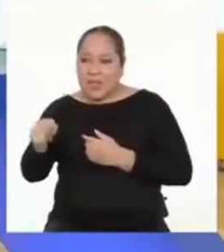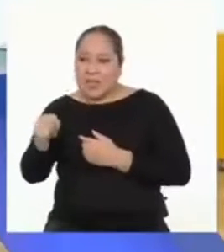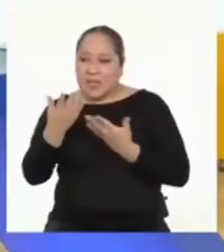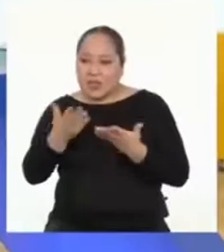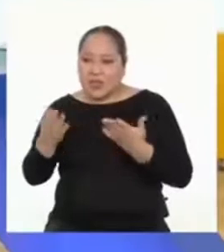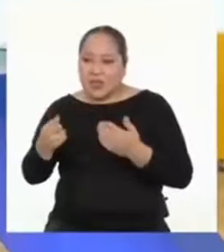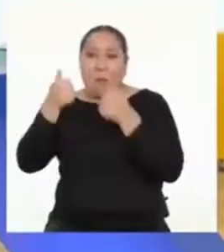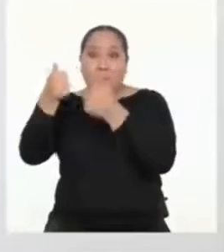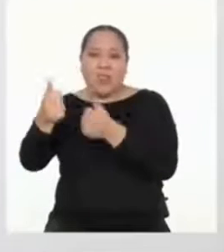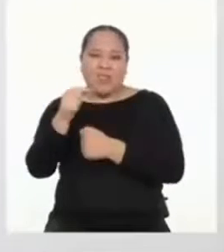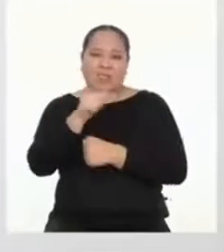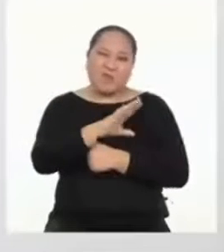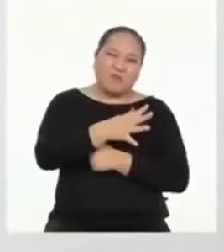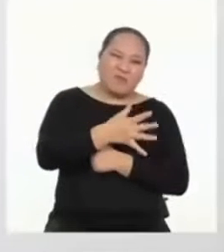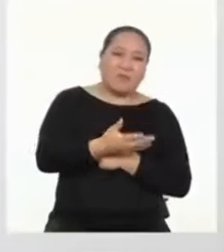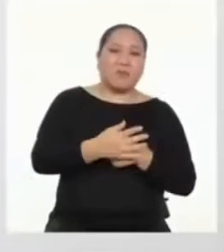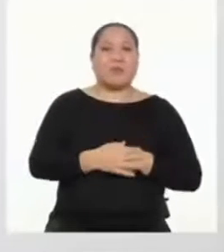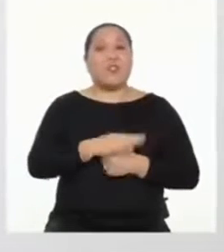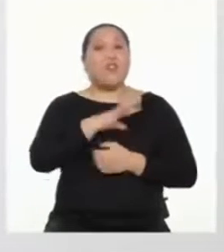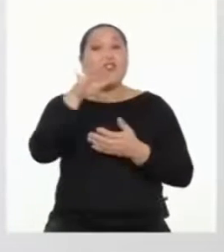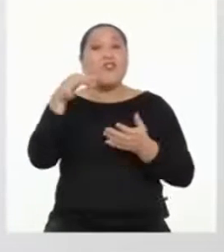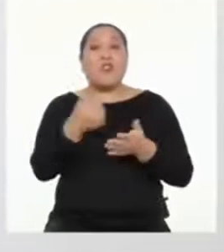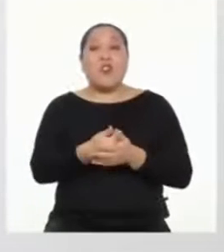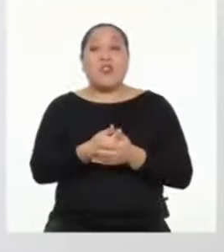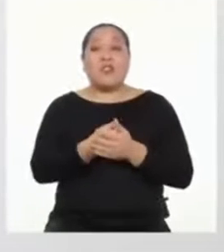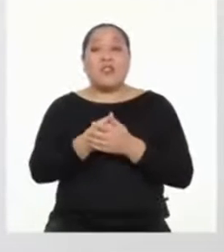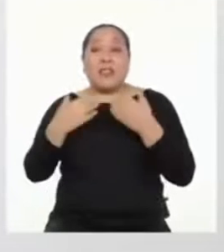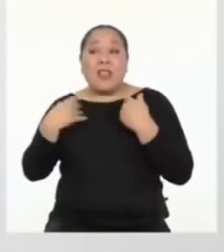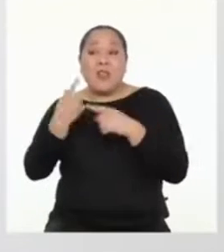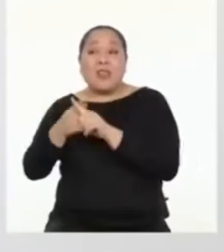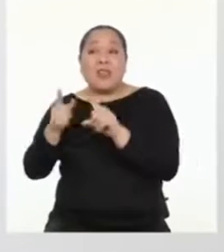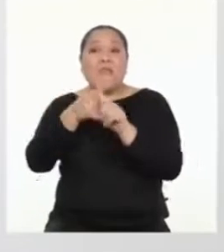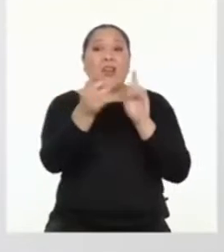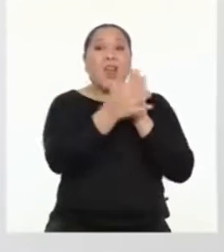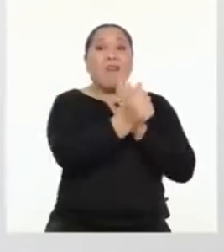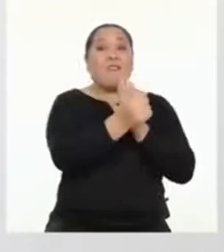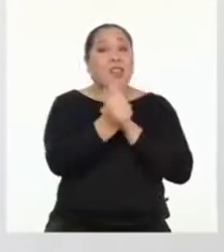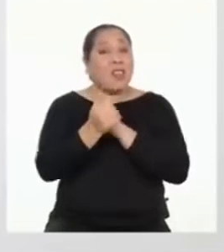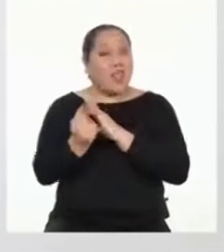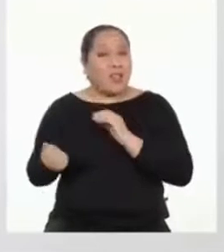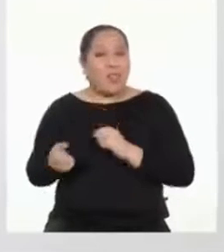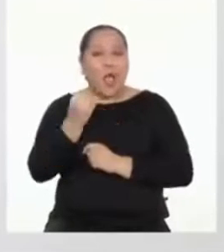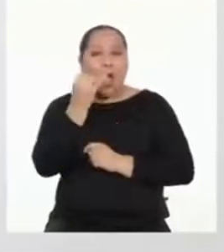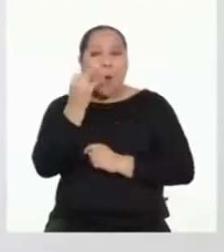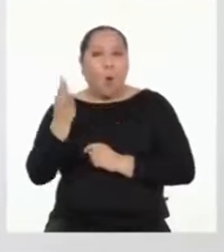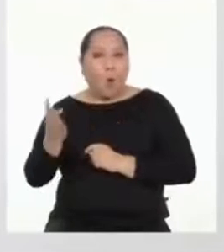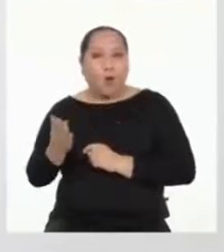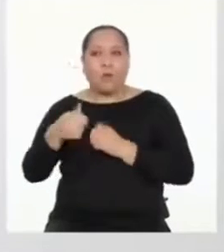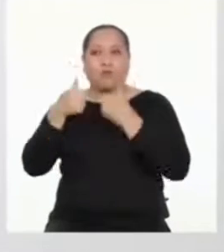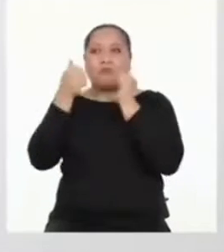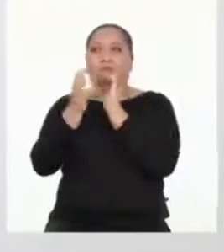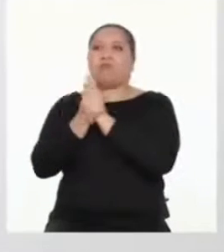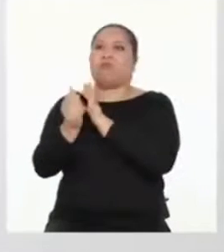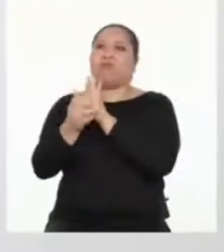algunas áreas curriculares que en otras? Todas y todos tenemos distintas habilidades. Hay quienes tienen mucha